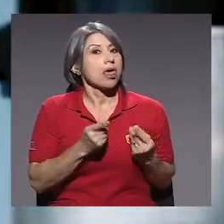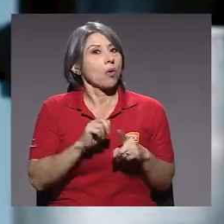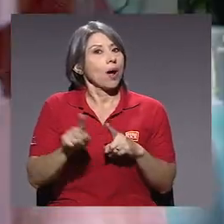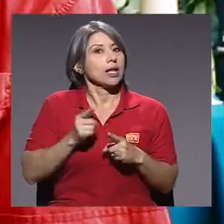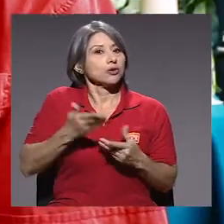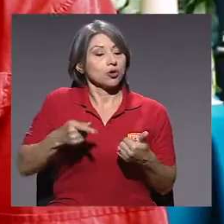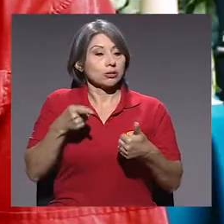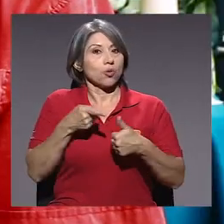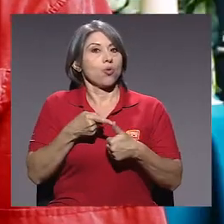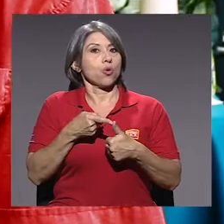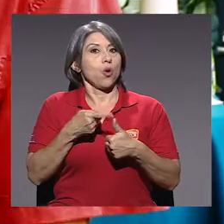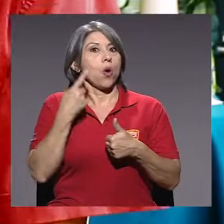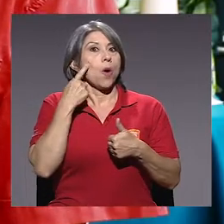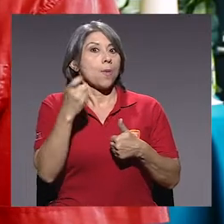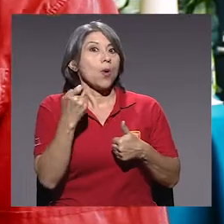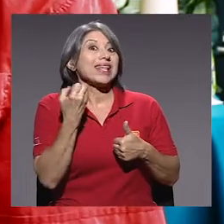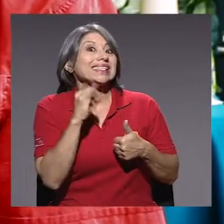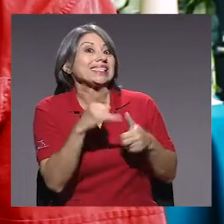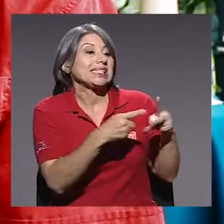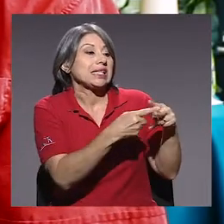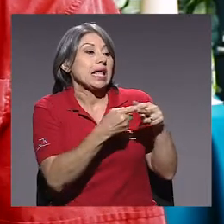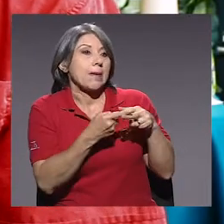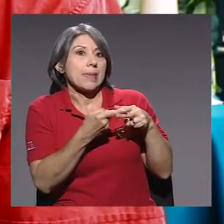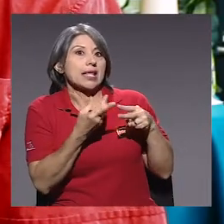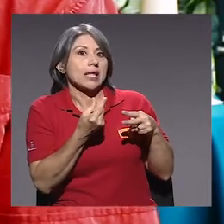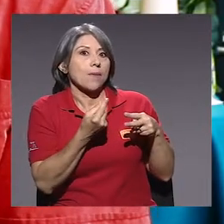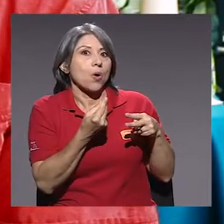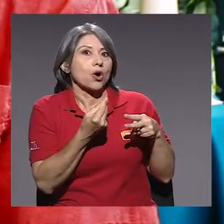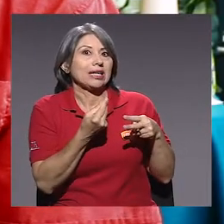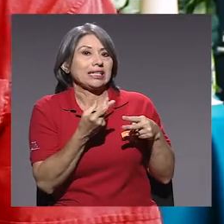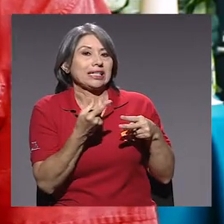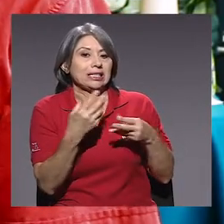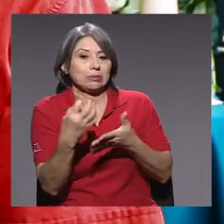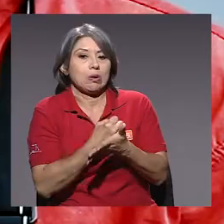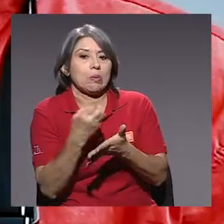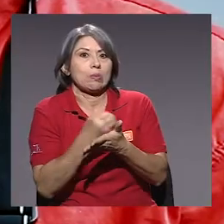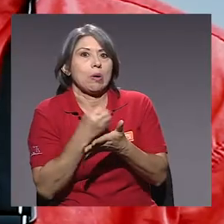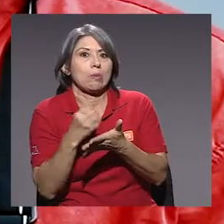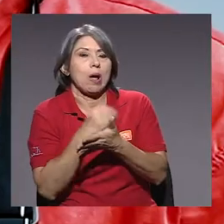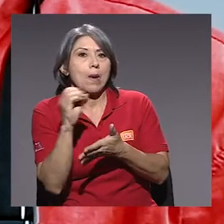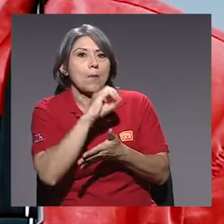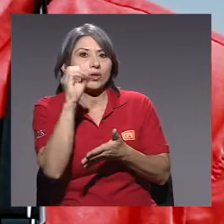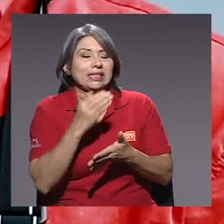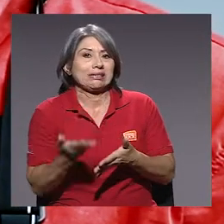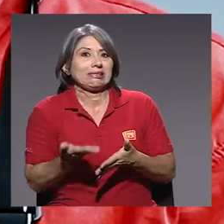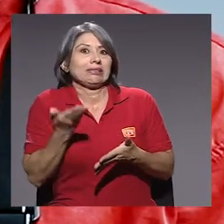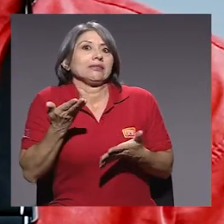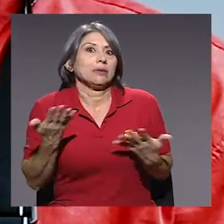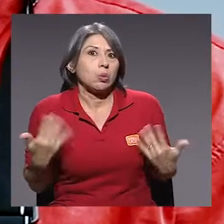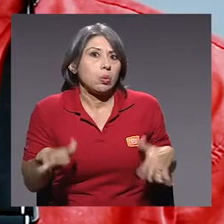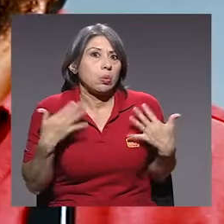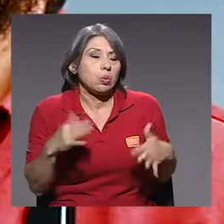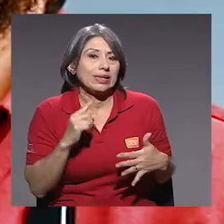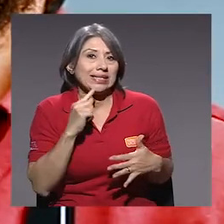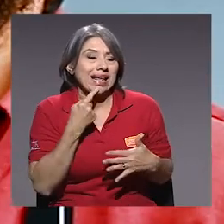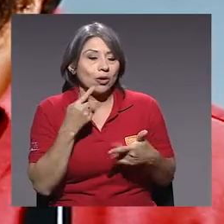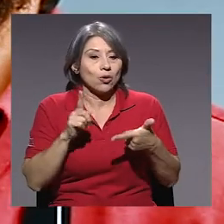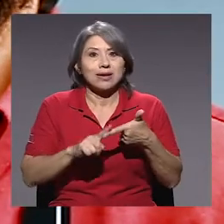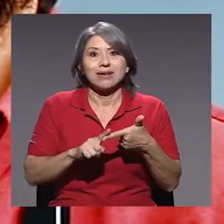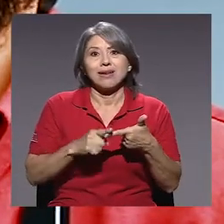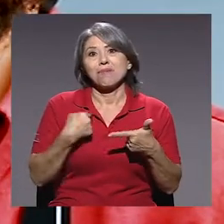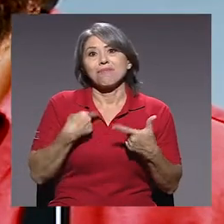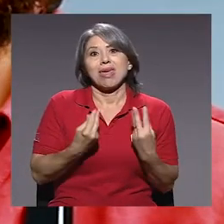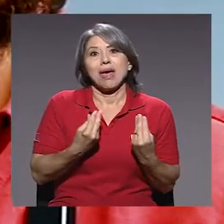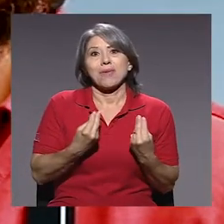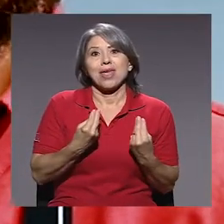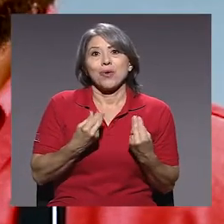varias cosas. Uno, porque los intereses de un préstamo, o sea, es el negocio del banco, entonces el interés es una cosa seria. Y dos, me